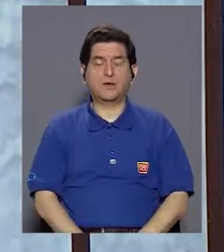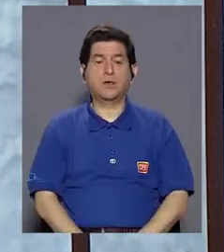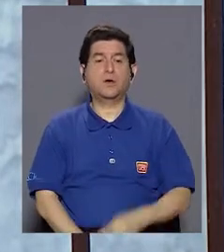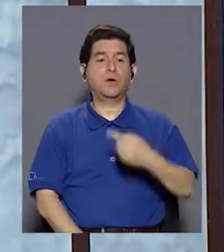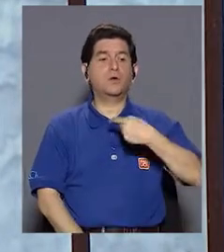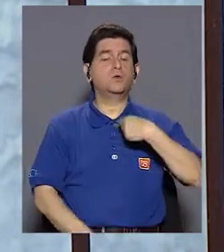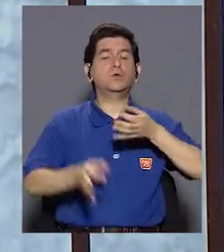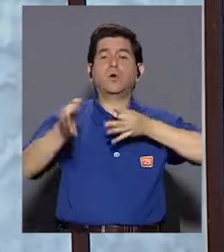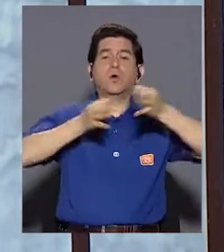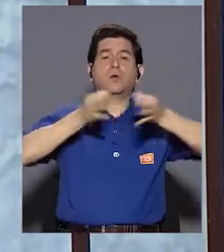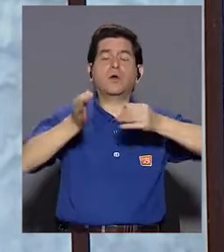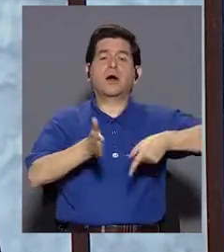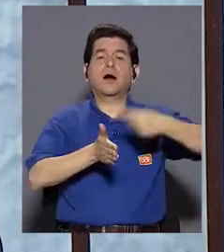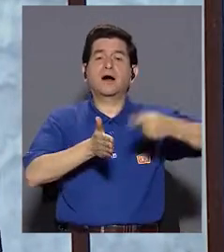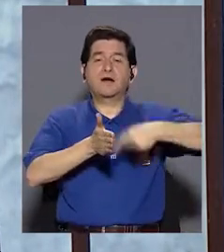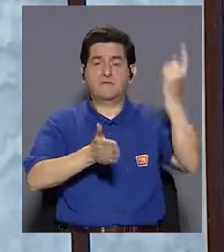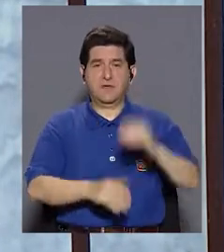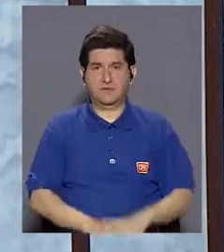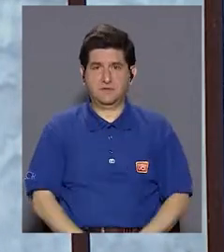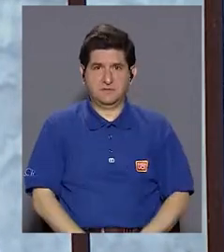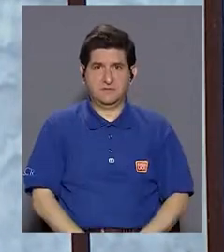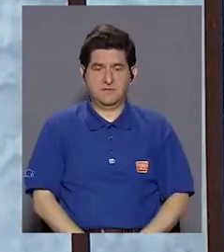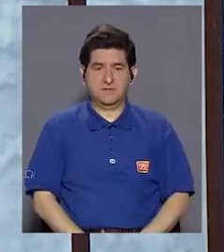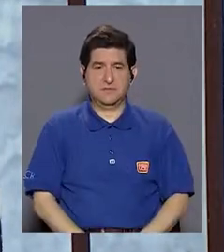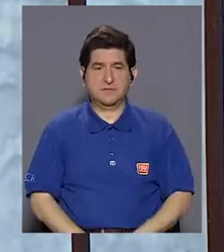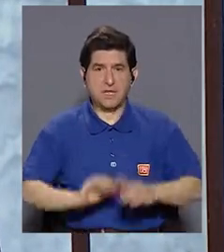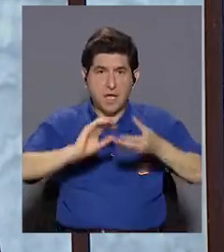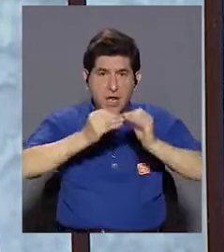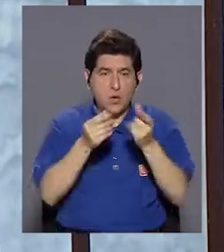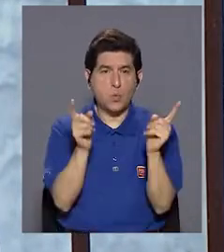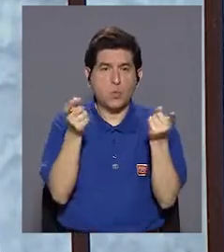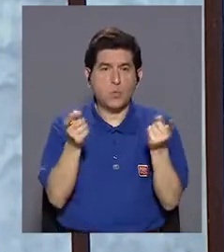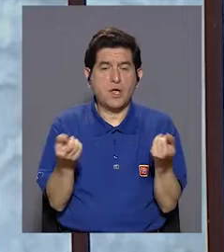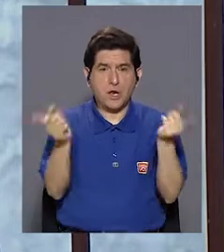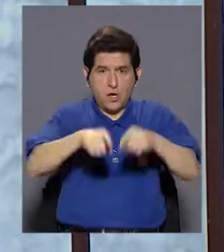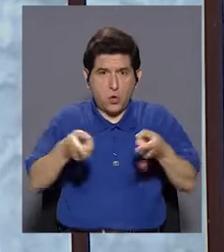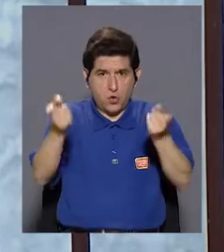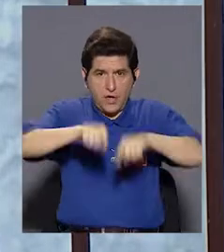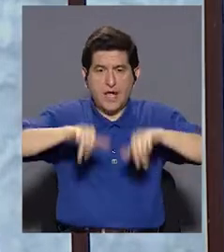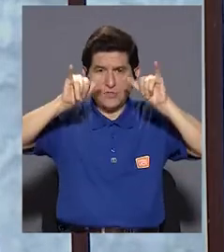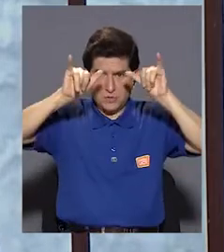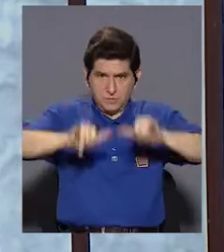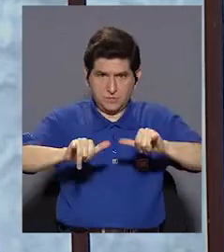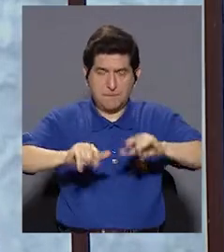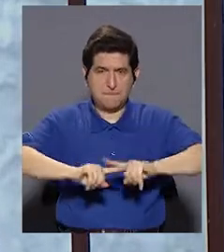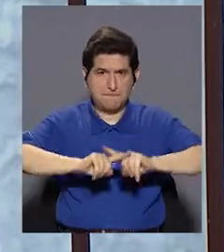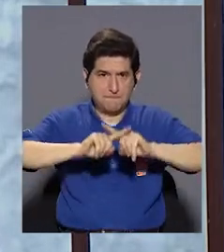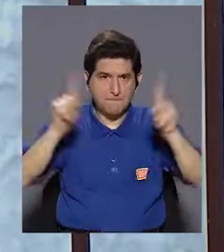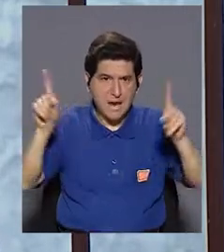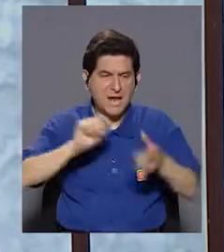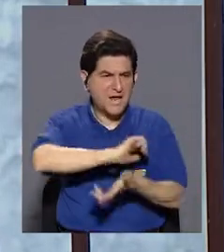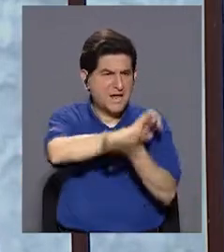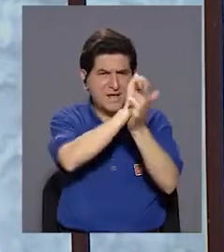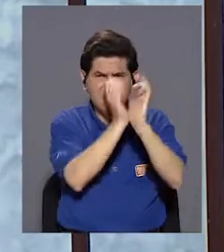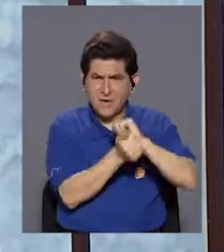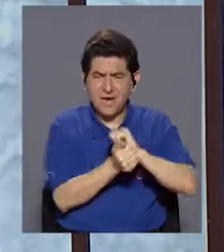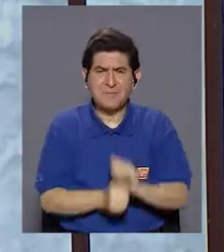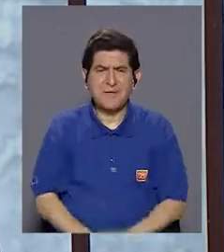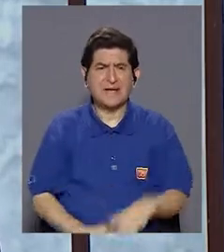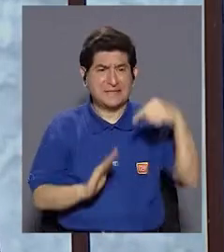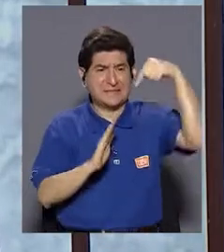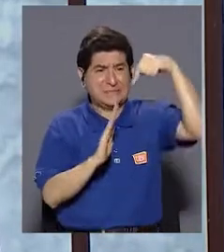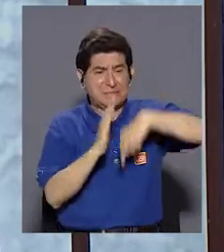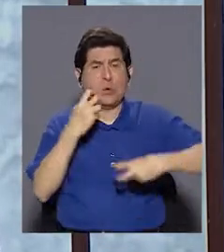yo les explico en algunas oportunidades que aunque la cantidad de casos se han venido manteniendo, pero lo que ha cambiado es la